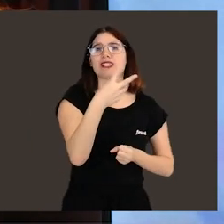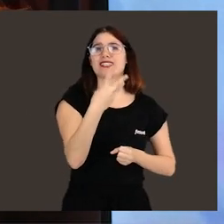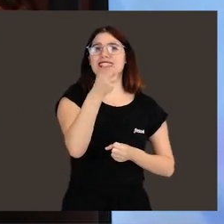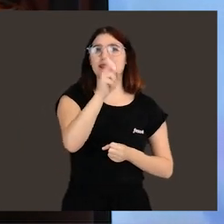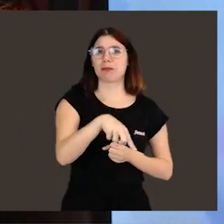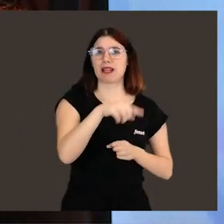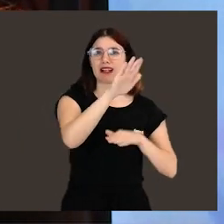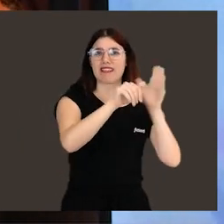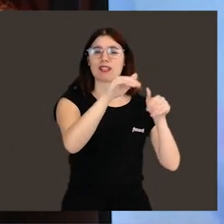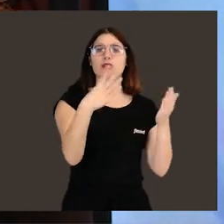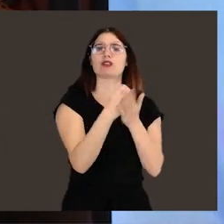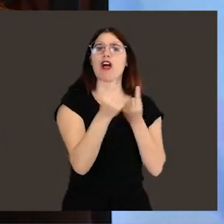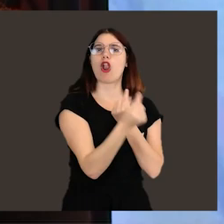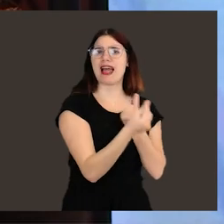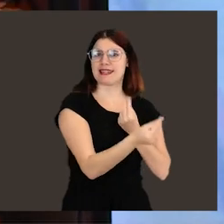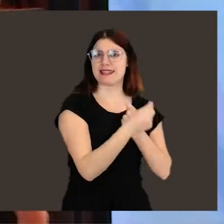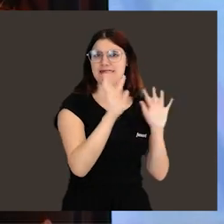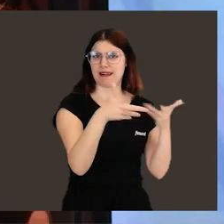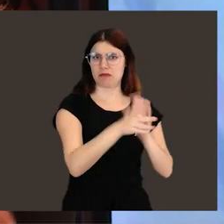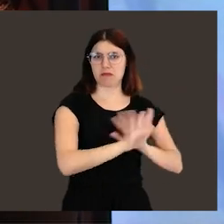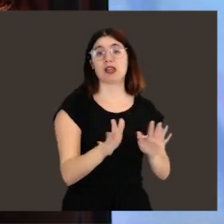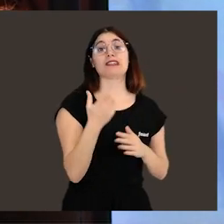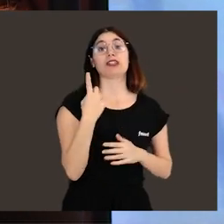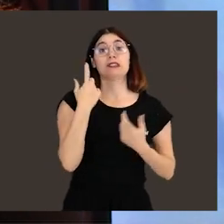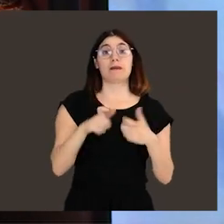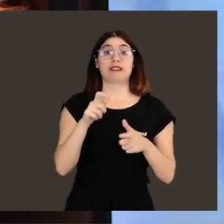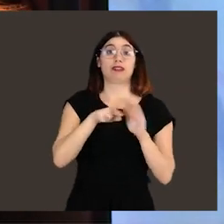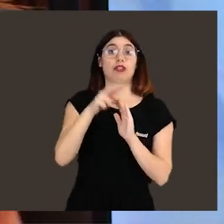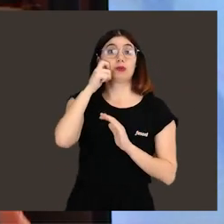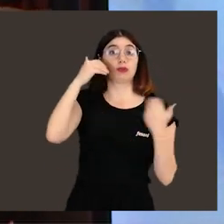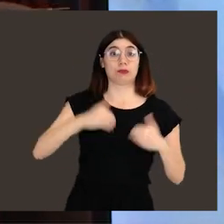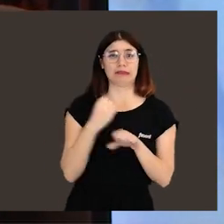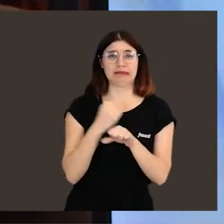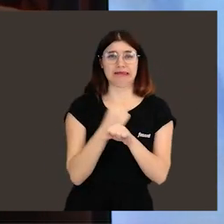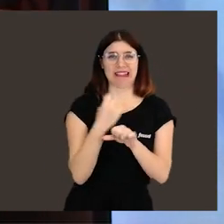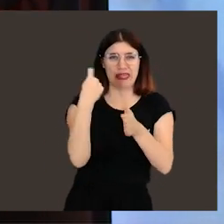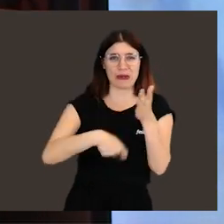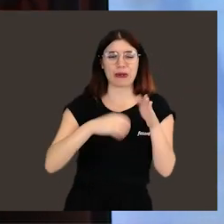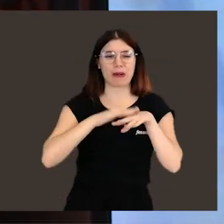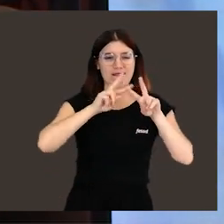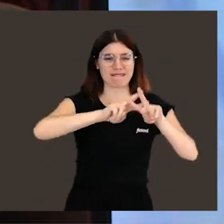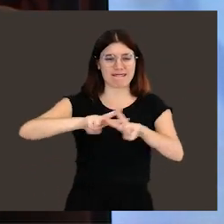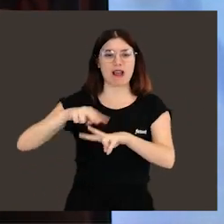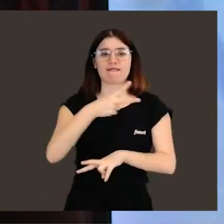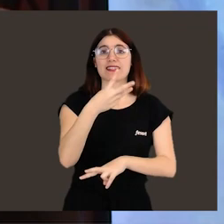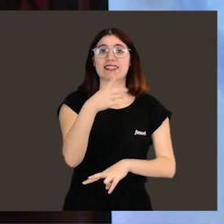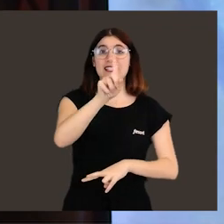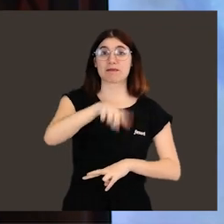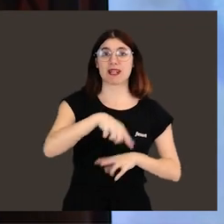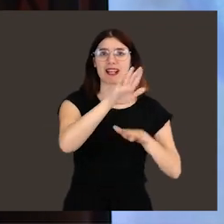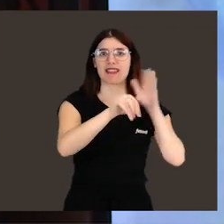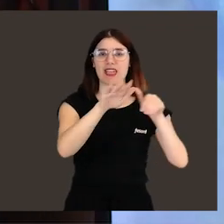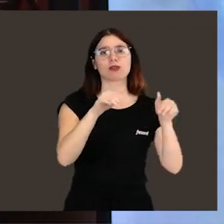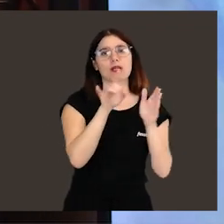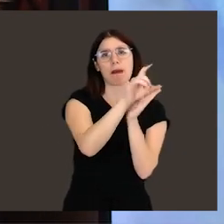primera porque las 23.000 candidaturas fueron online. Entonces hubo un departamento de recursos humanos que trabajó muy duro para